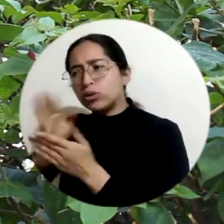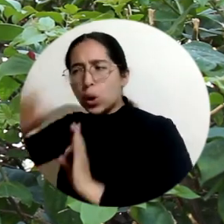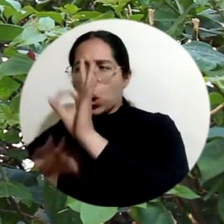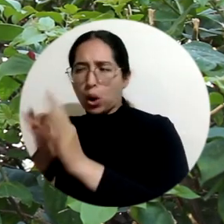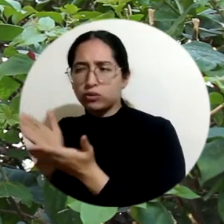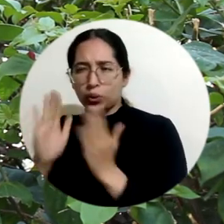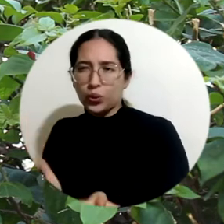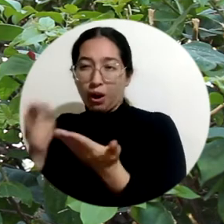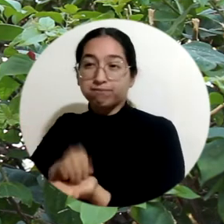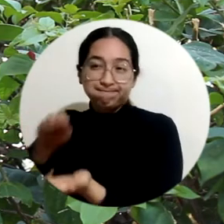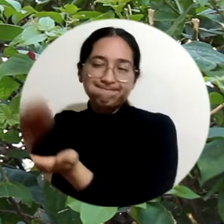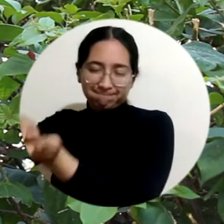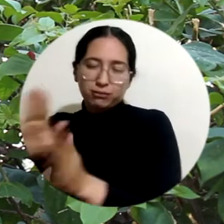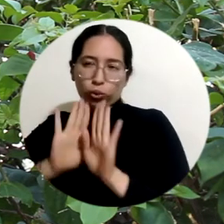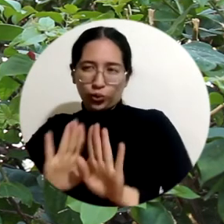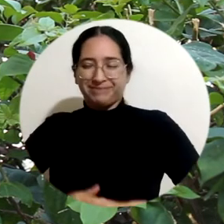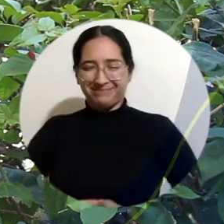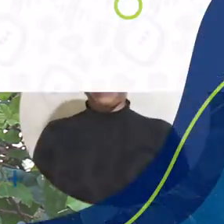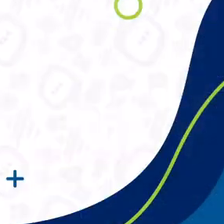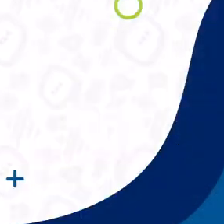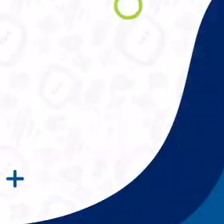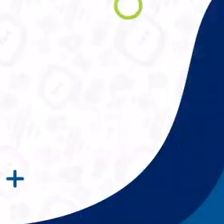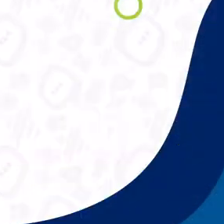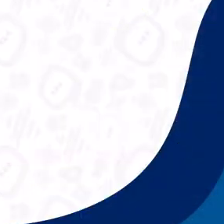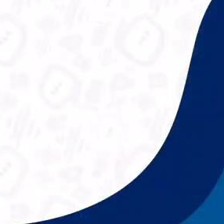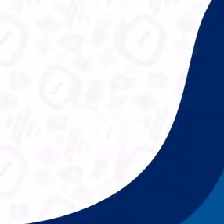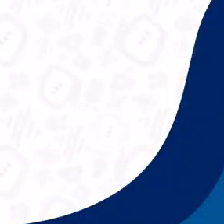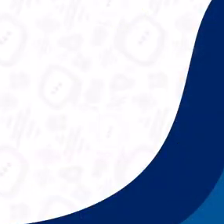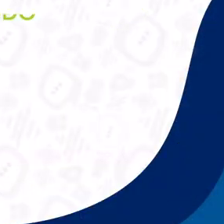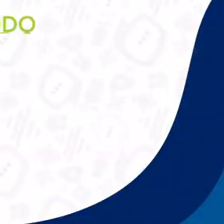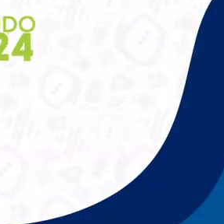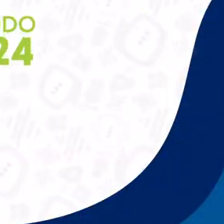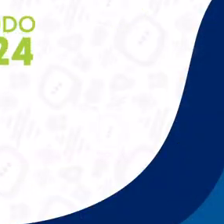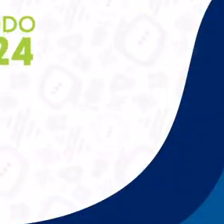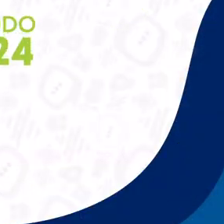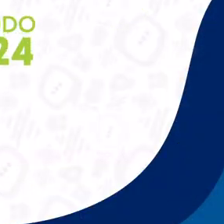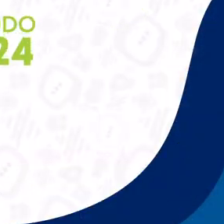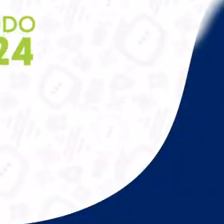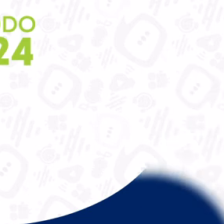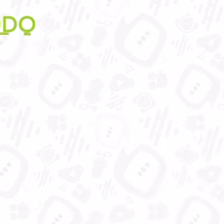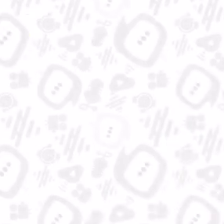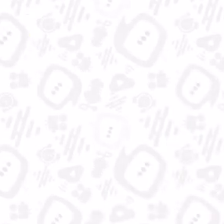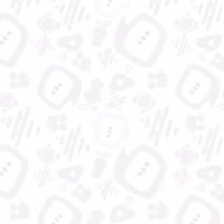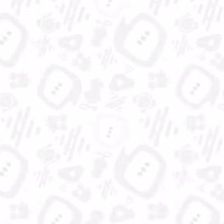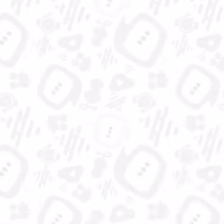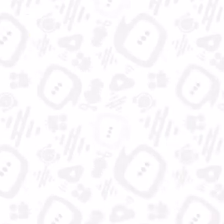mejores decisiones de conservación en esta misma especie. Universidad de Magdalena, aún más incluyente e